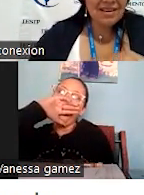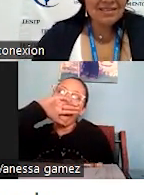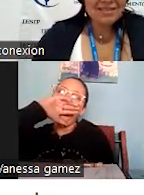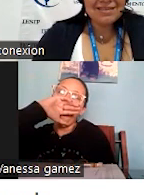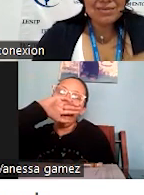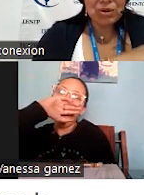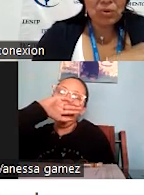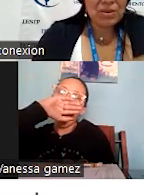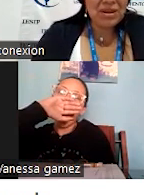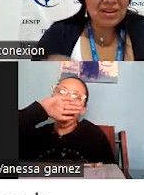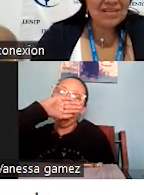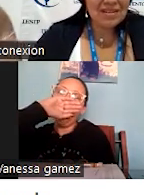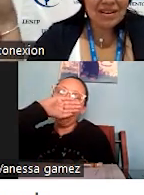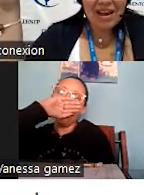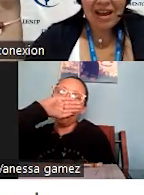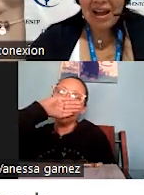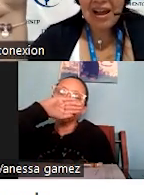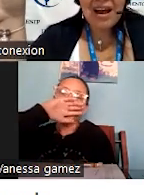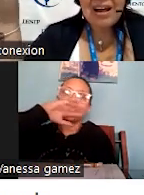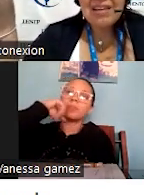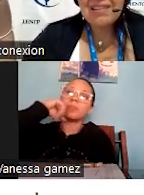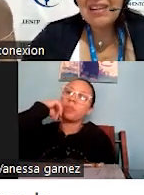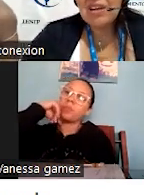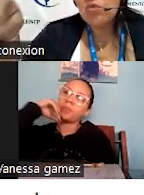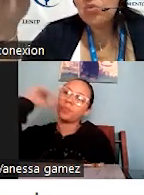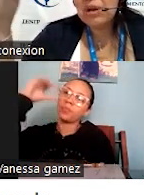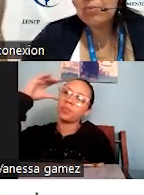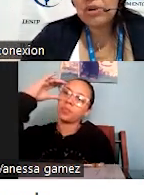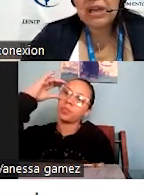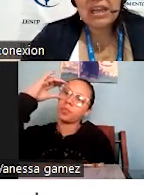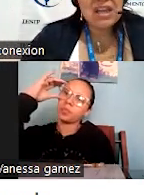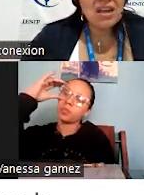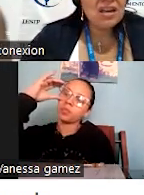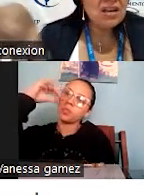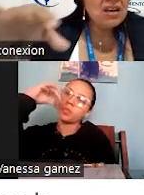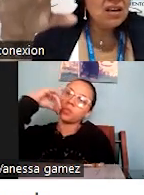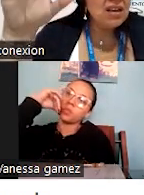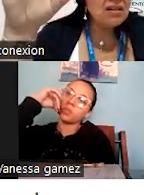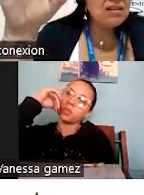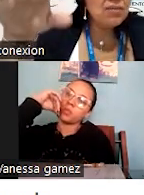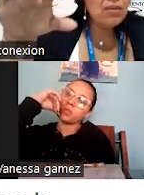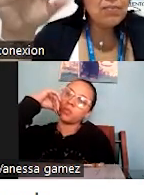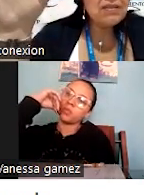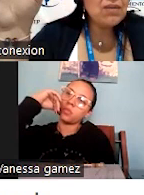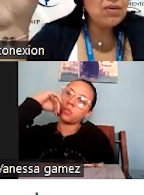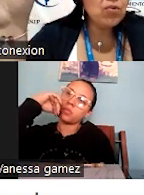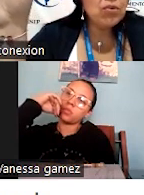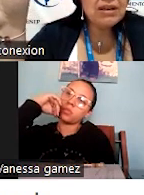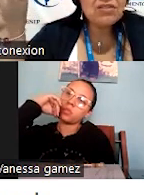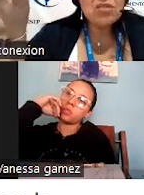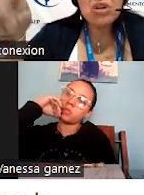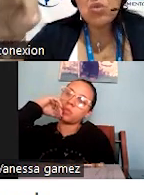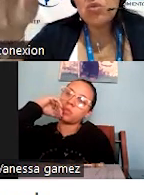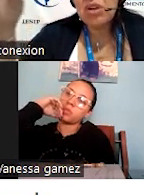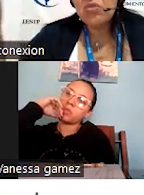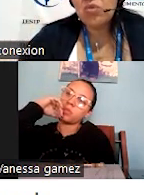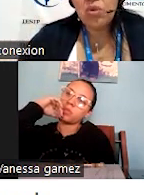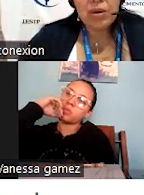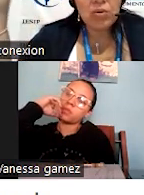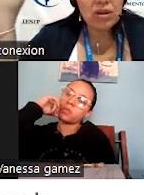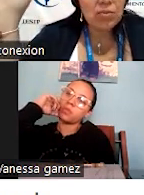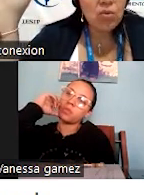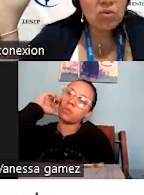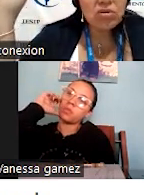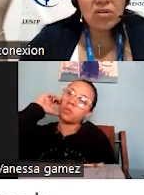empieza de una vez a decir, esto es una porquería. Este, empiezan a ver publicaciones. No, ustedes